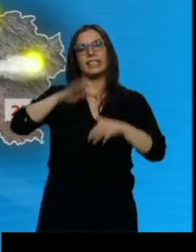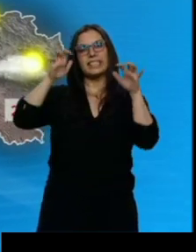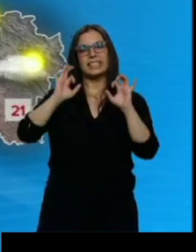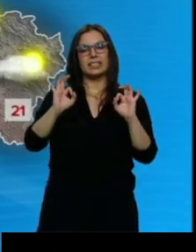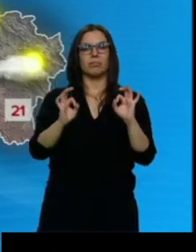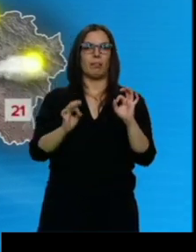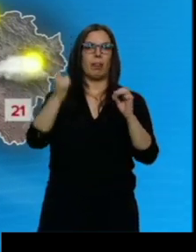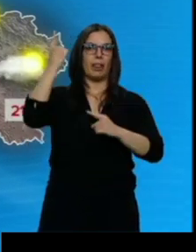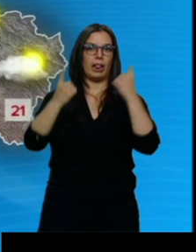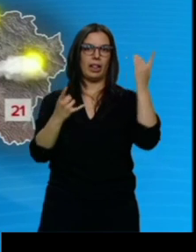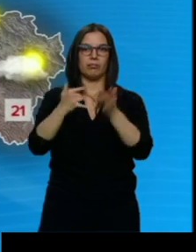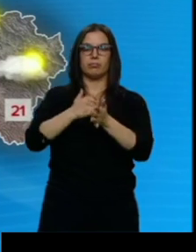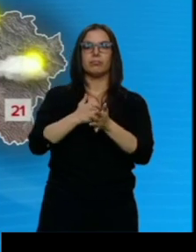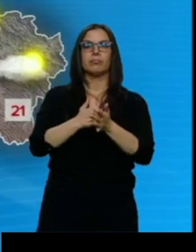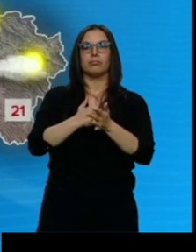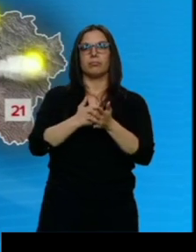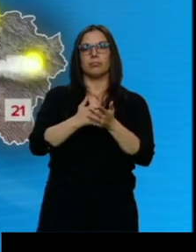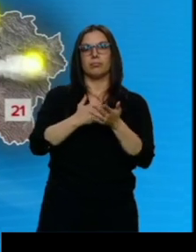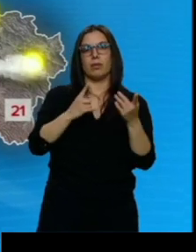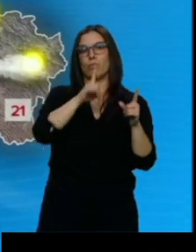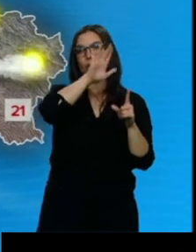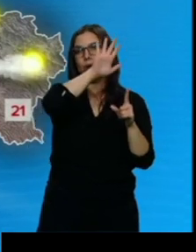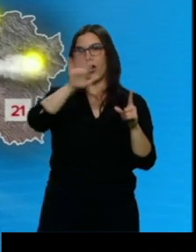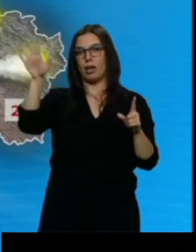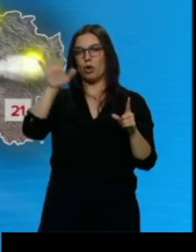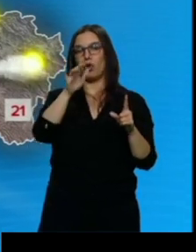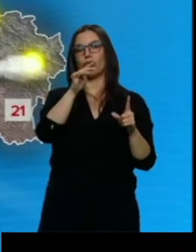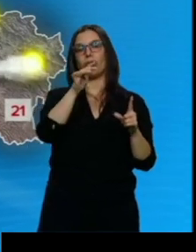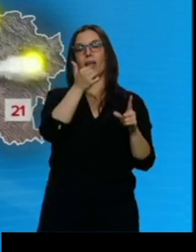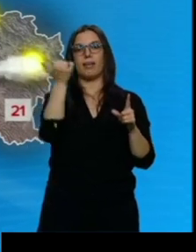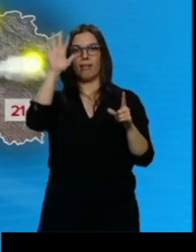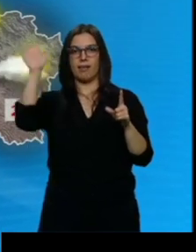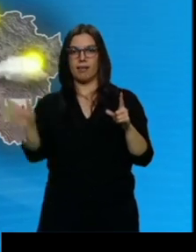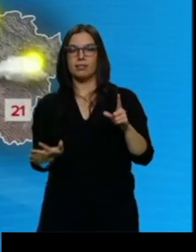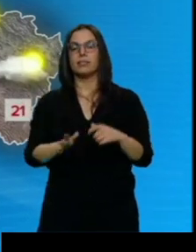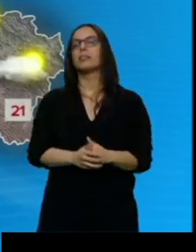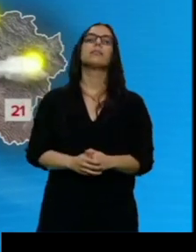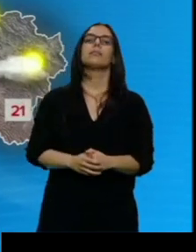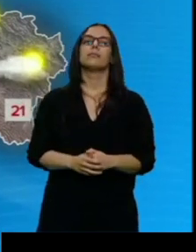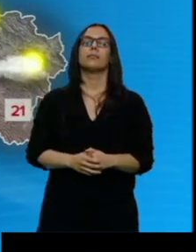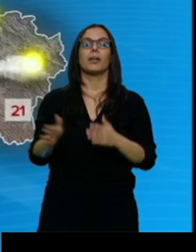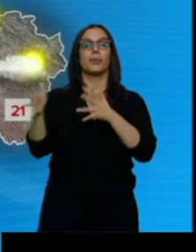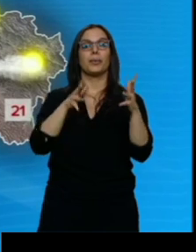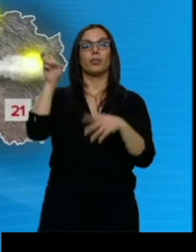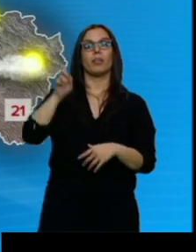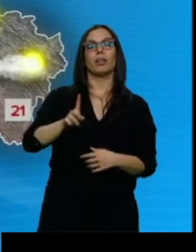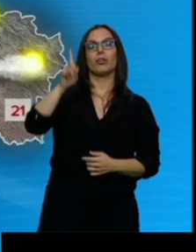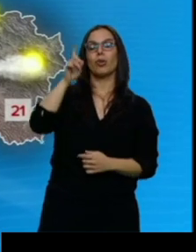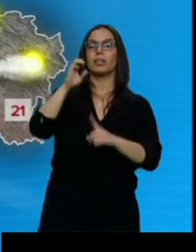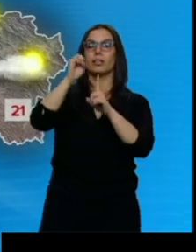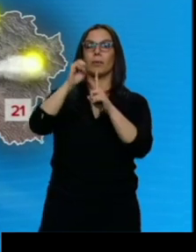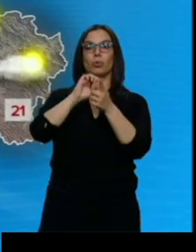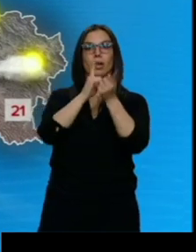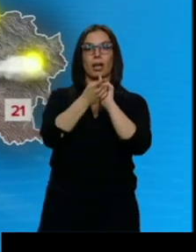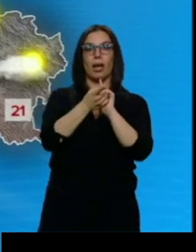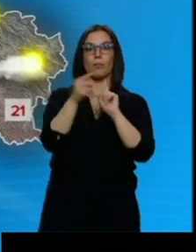ocasional en el resto del tercio norte y este. Habrá vientos de componente norte y las temperaturas seguirán sin cambios en el oeste